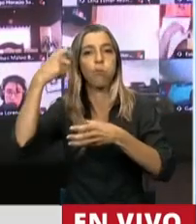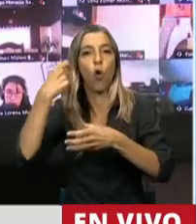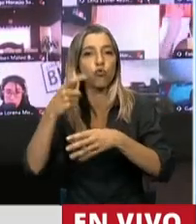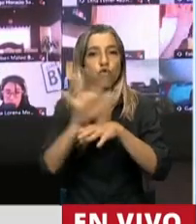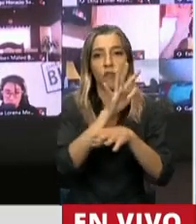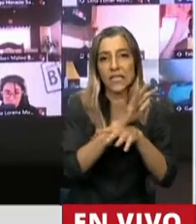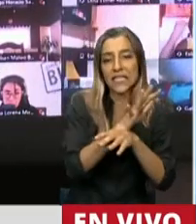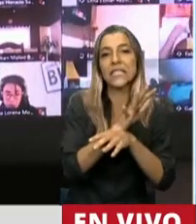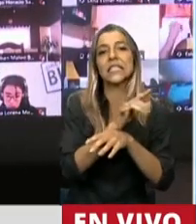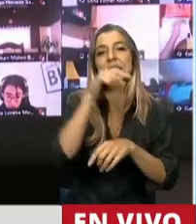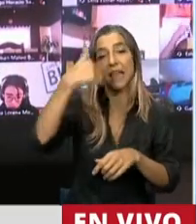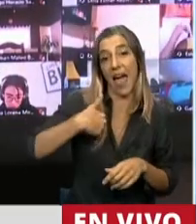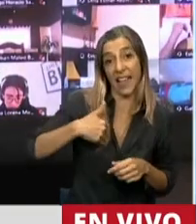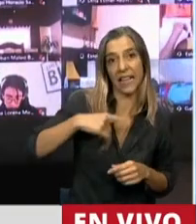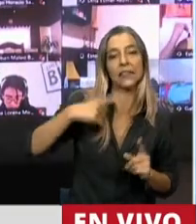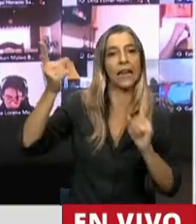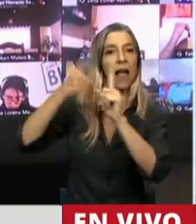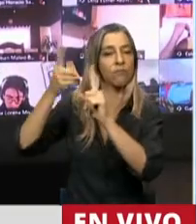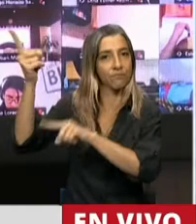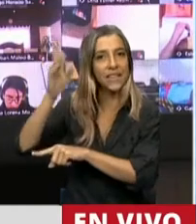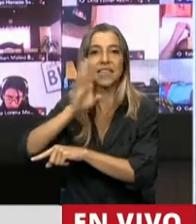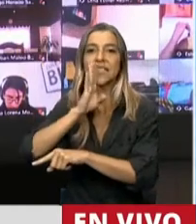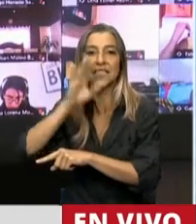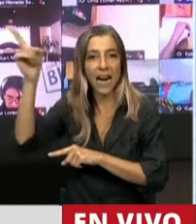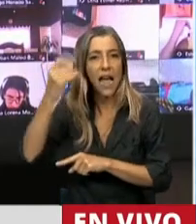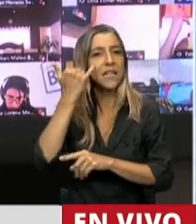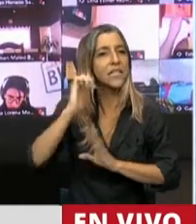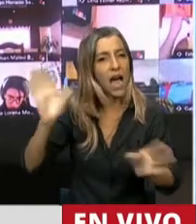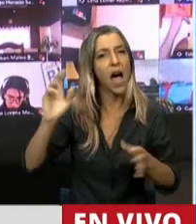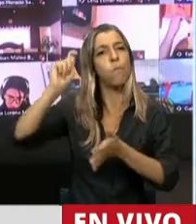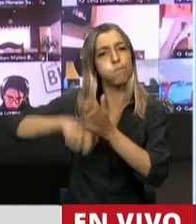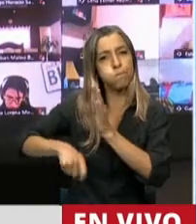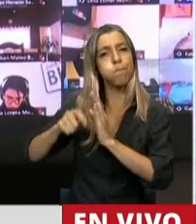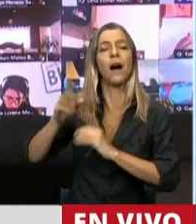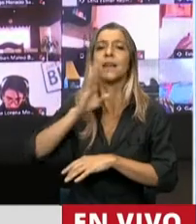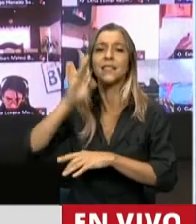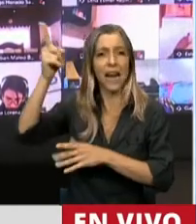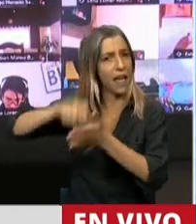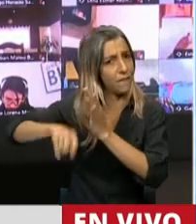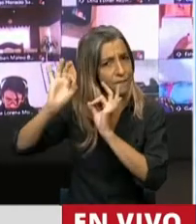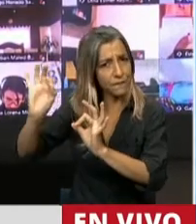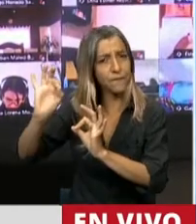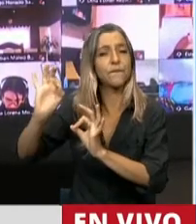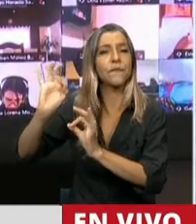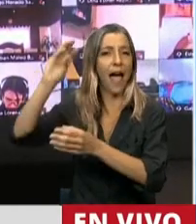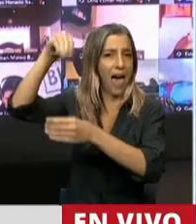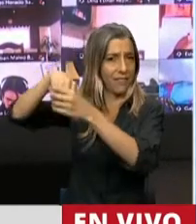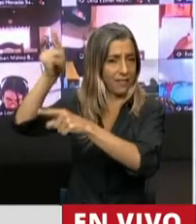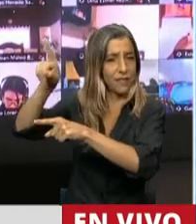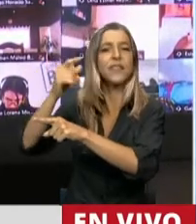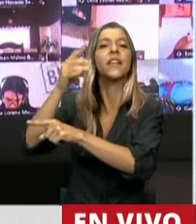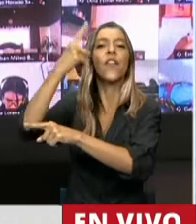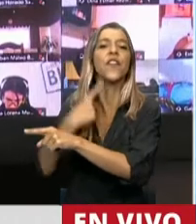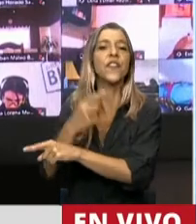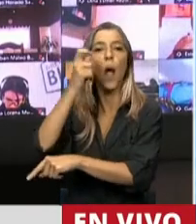República Argentina y el Estado de Israel, que se celebró en la ciudad de Jerusalén. El Estado de Israel, el 28 de